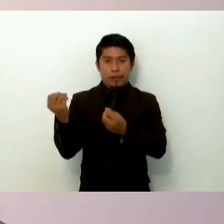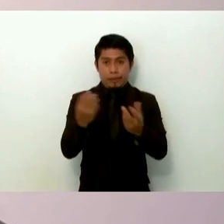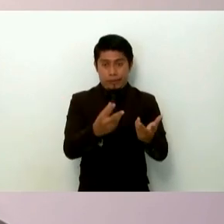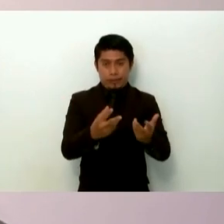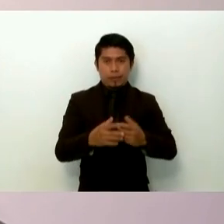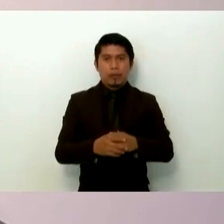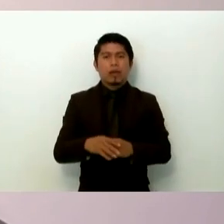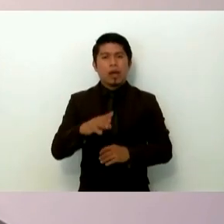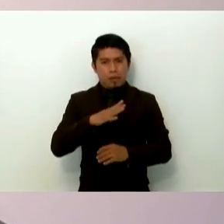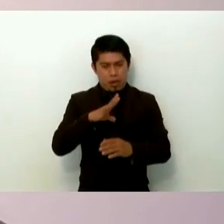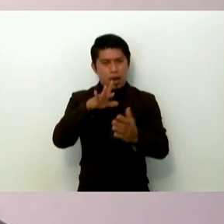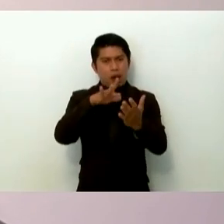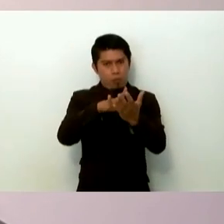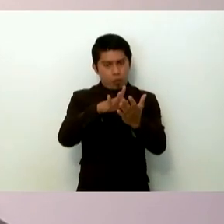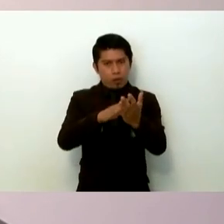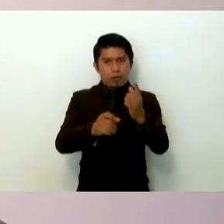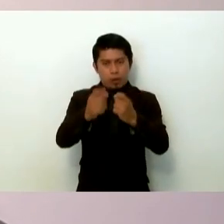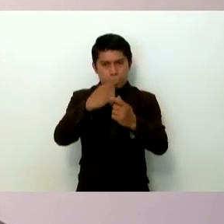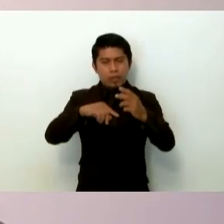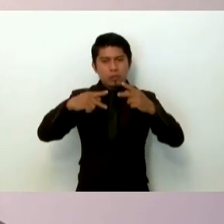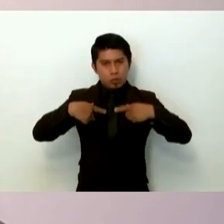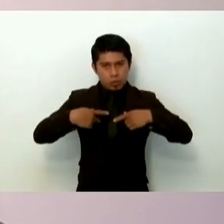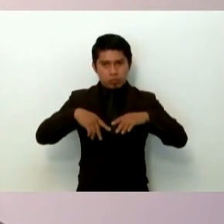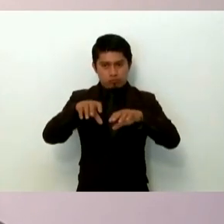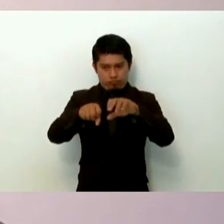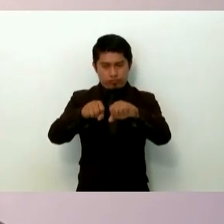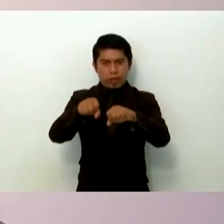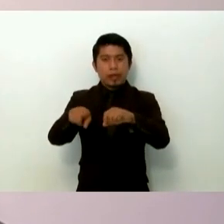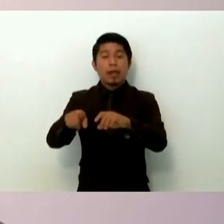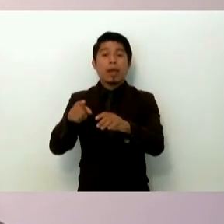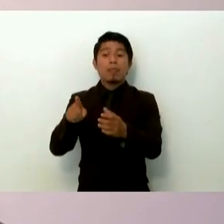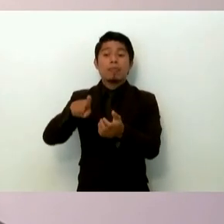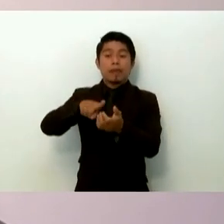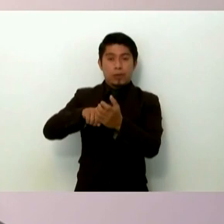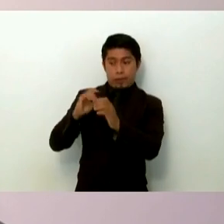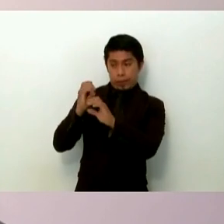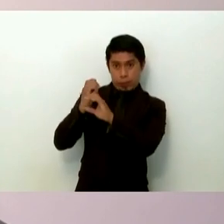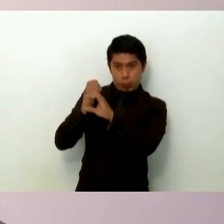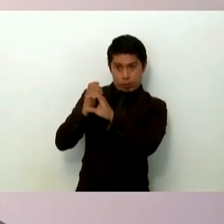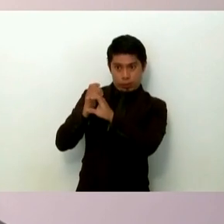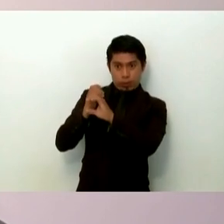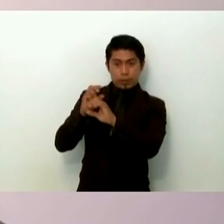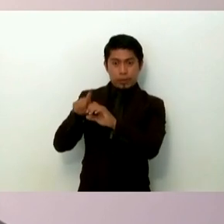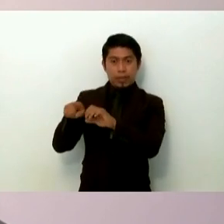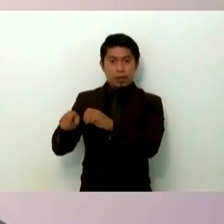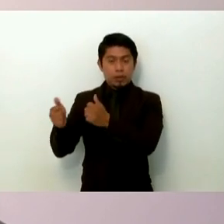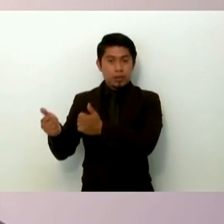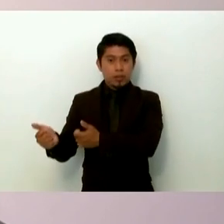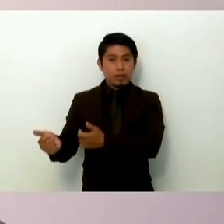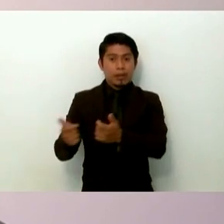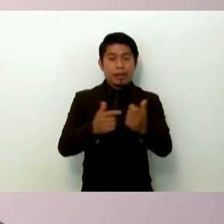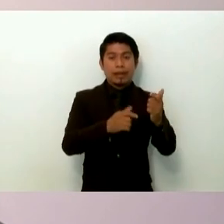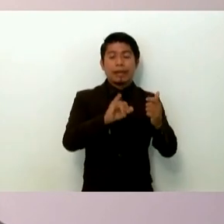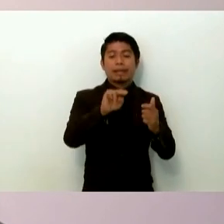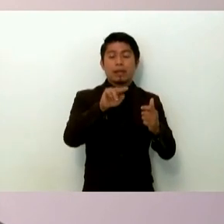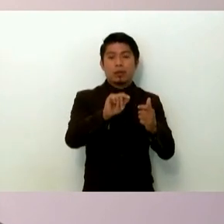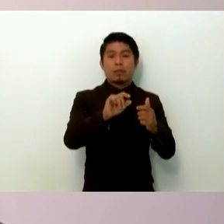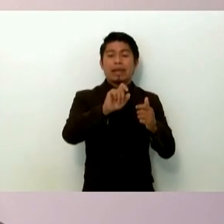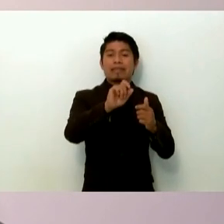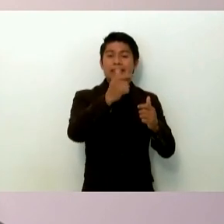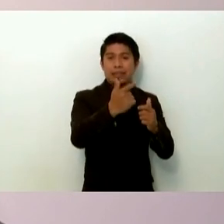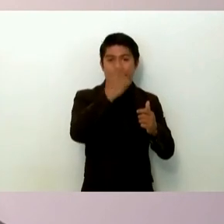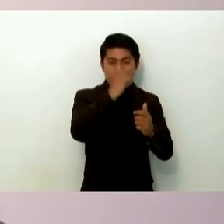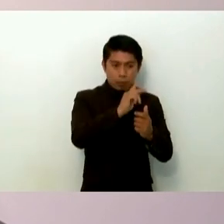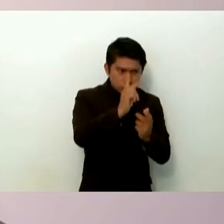que había apoyado a detener a algunas personas que venían en los autobuses y que los habían llevado al interior del 27 de batallón para